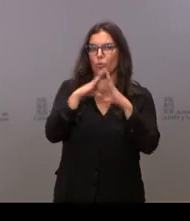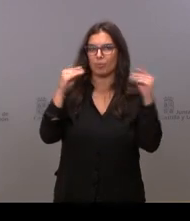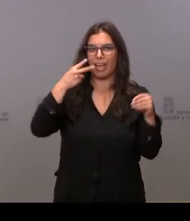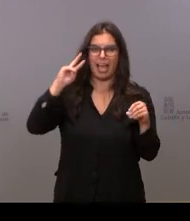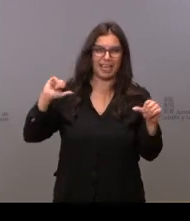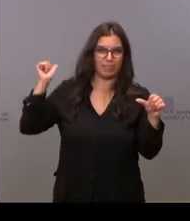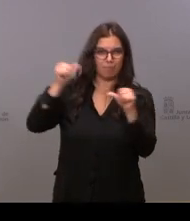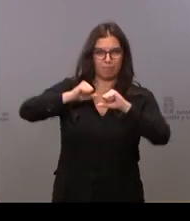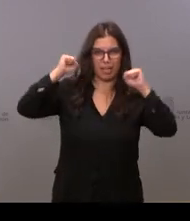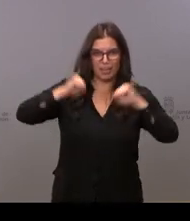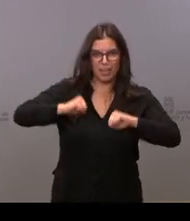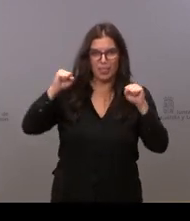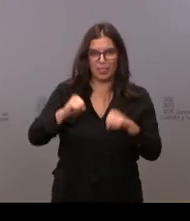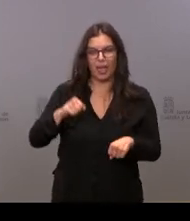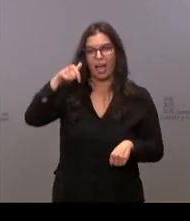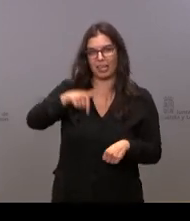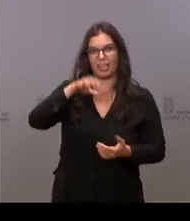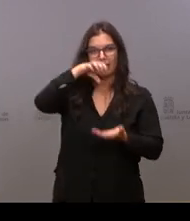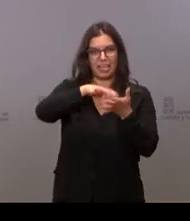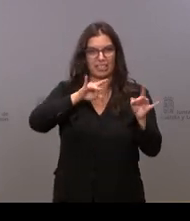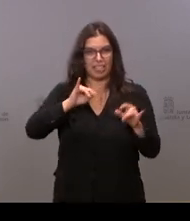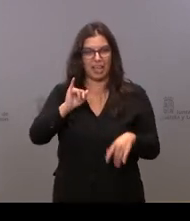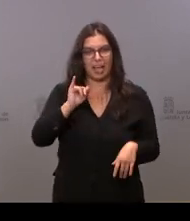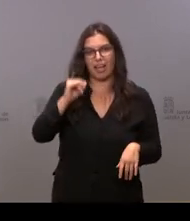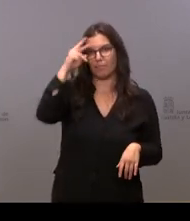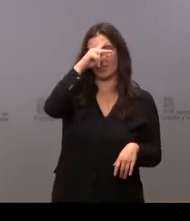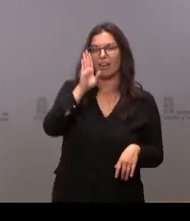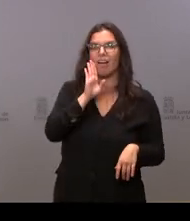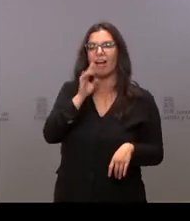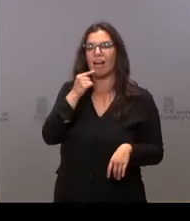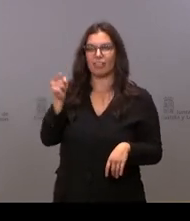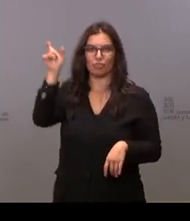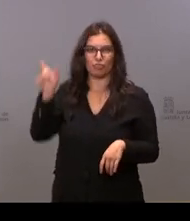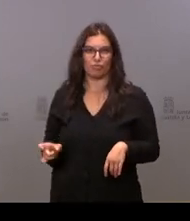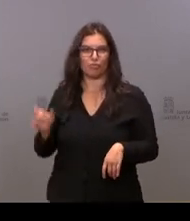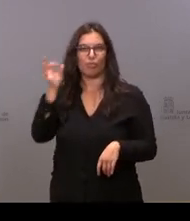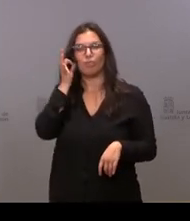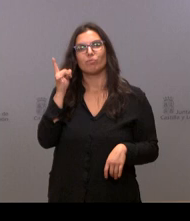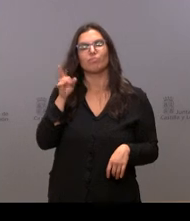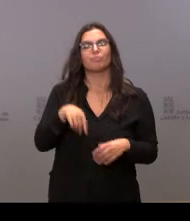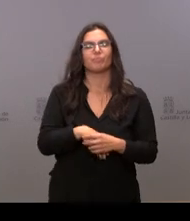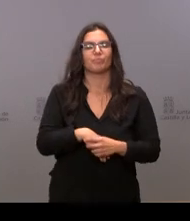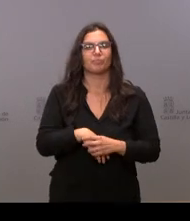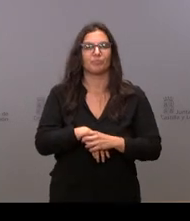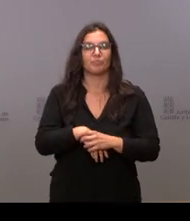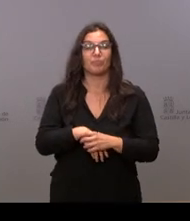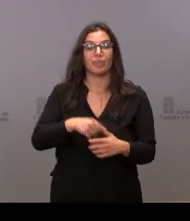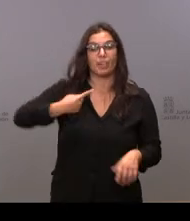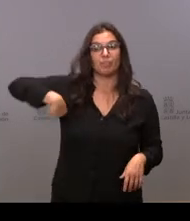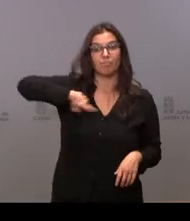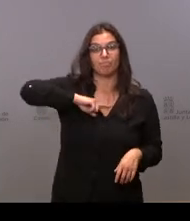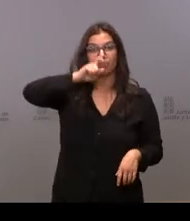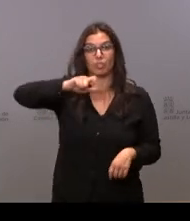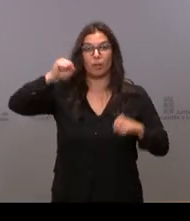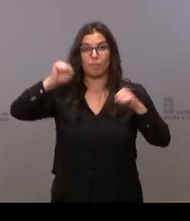la Experiencia, que tiene aquí en Medina de Río Seco, como decía, una de sus sedes rurales. Nuestros mayores,